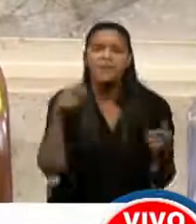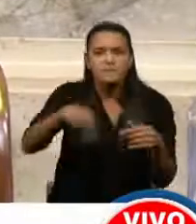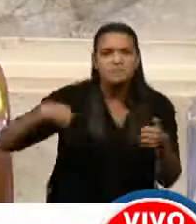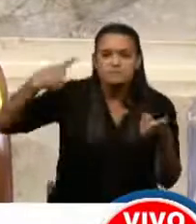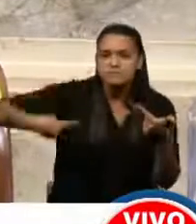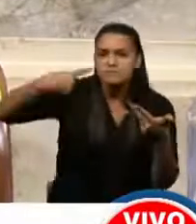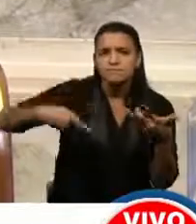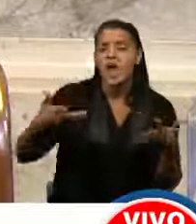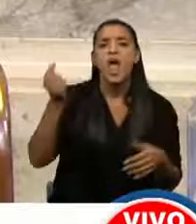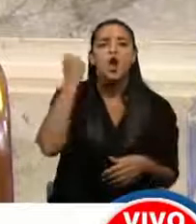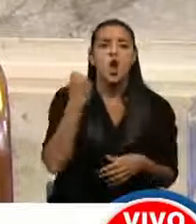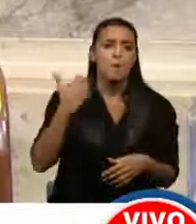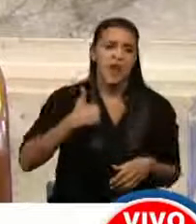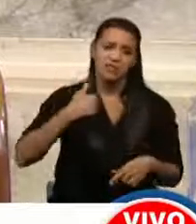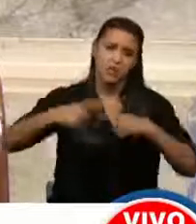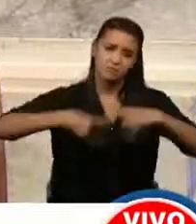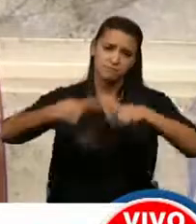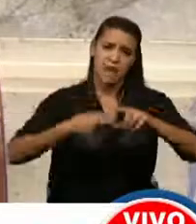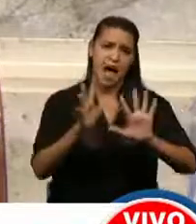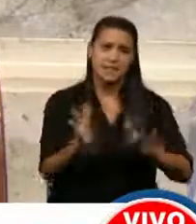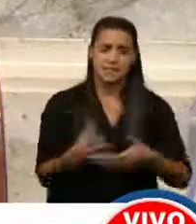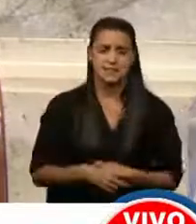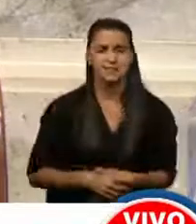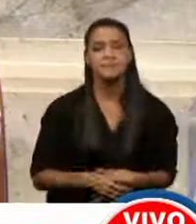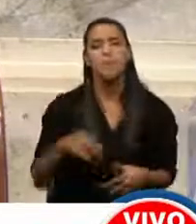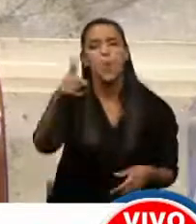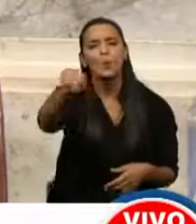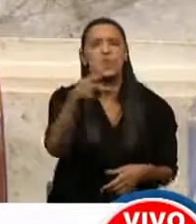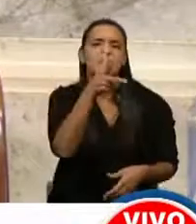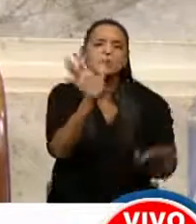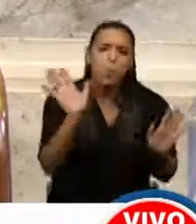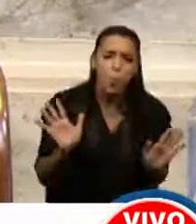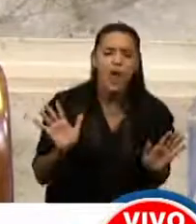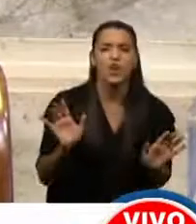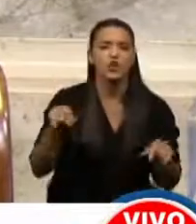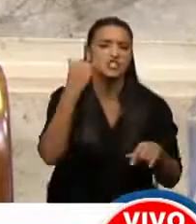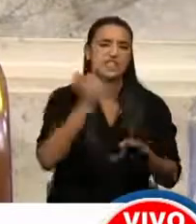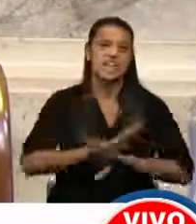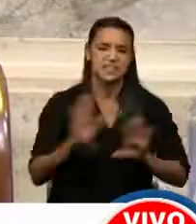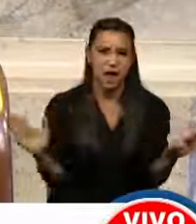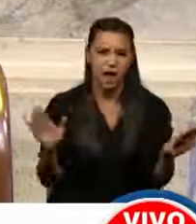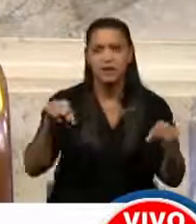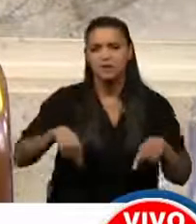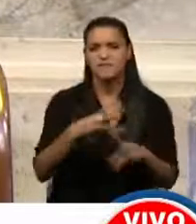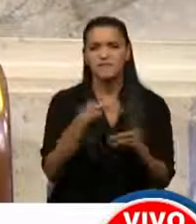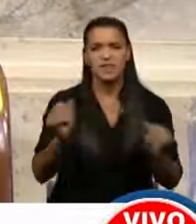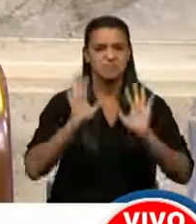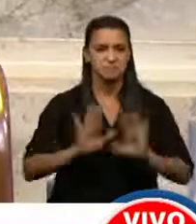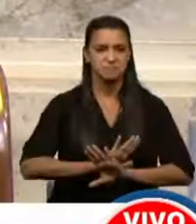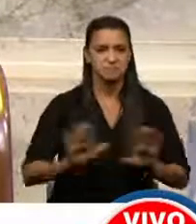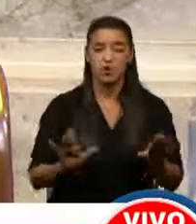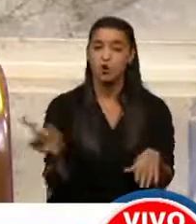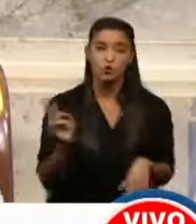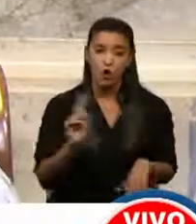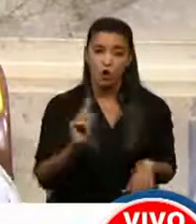viene dando en la economía argentina permanentemente. Ahora, ustedes dicen, bueno, ya está, con esto terminó. No,